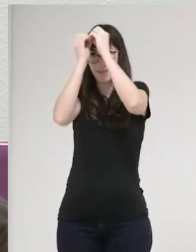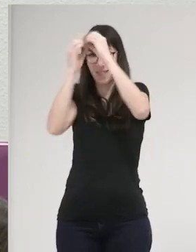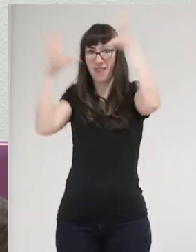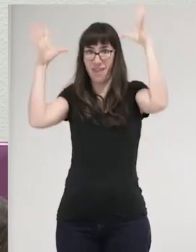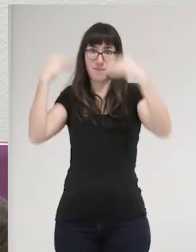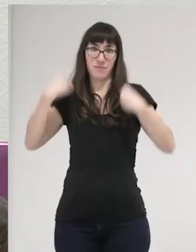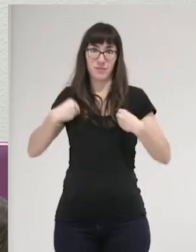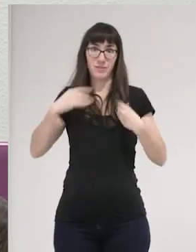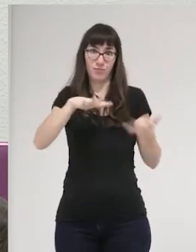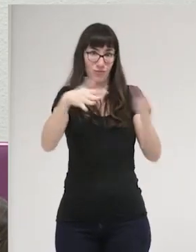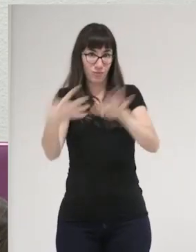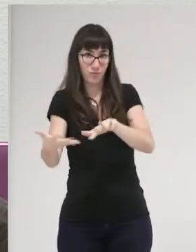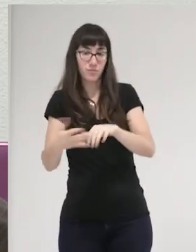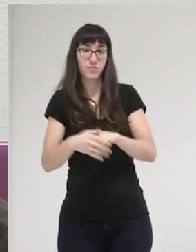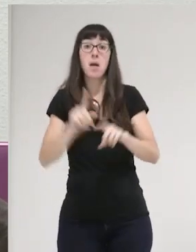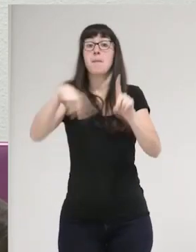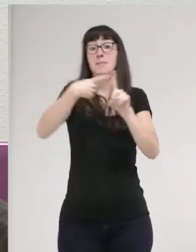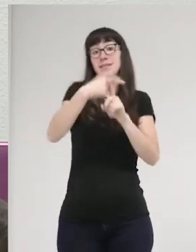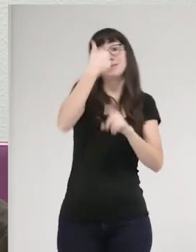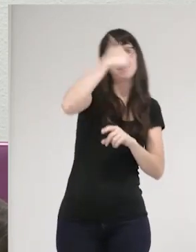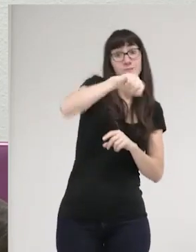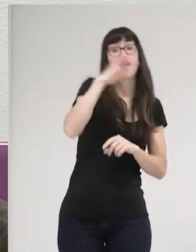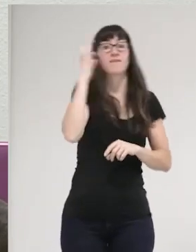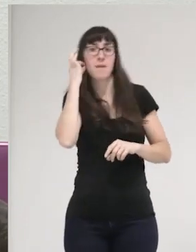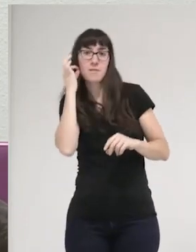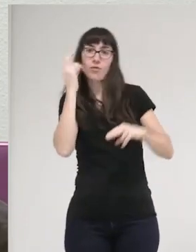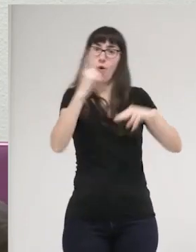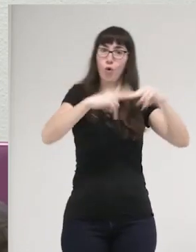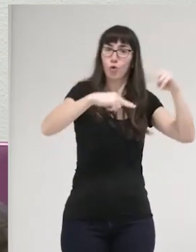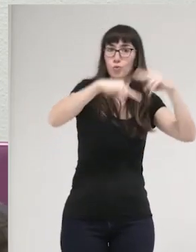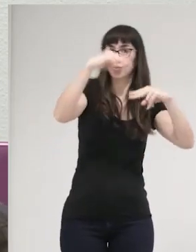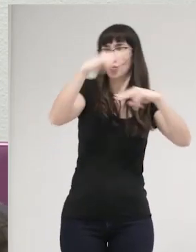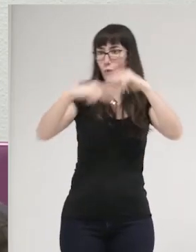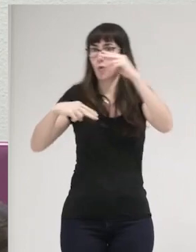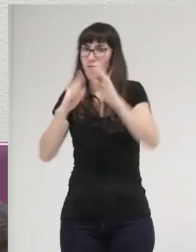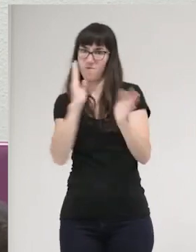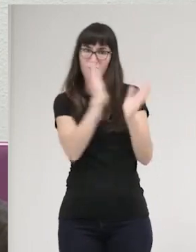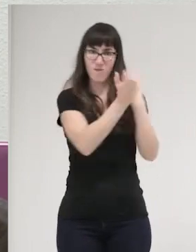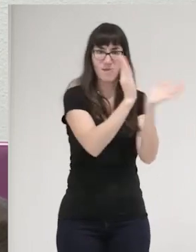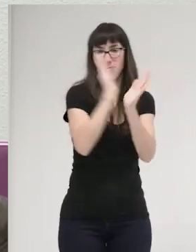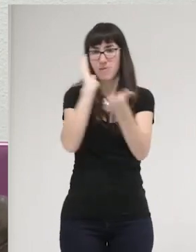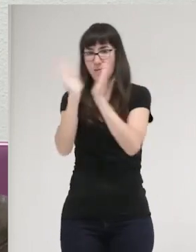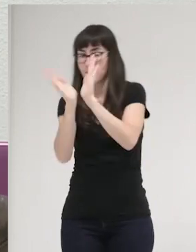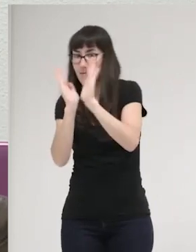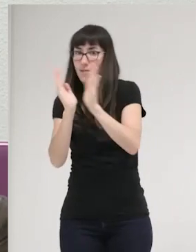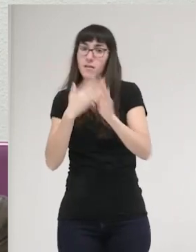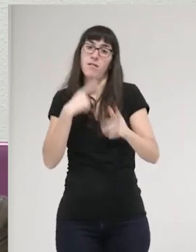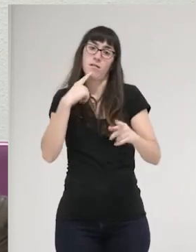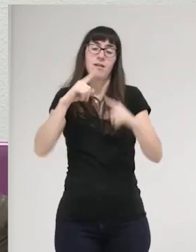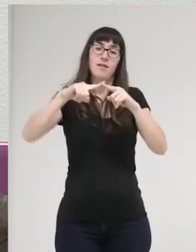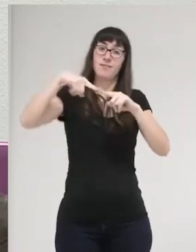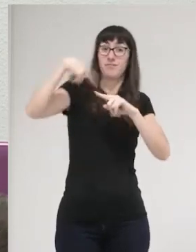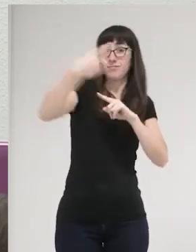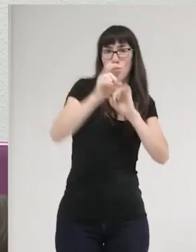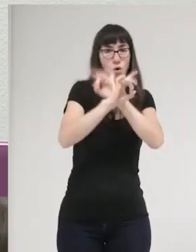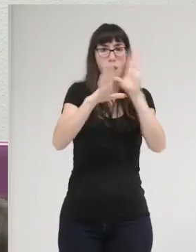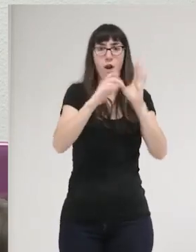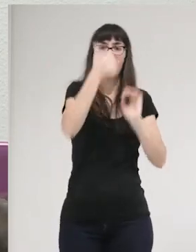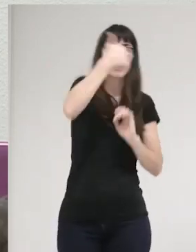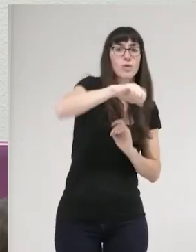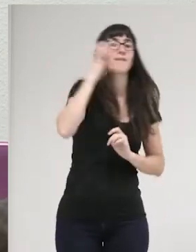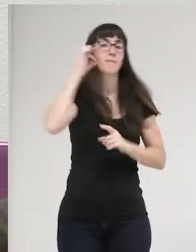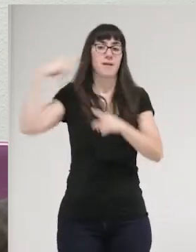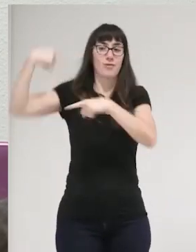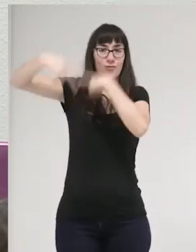Aparte, construye masculinidad y feminidad, como bien ya hemos visto, con lo cual tiene efectos muy perversos respecto a reforzar la masculinidad y la feminidad